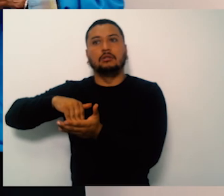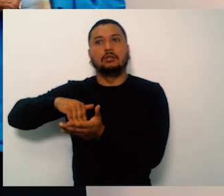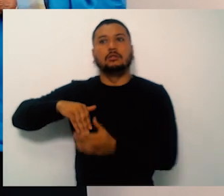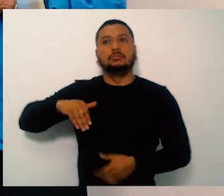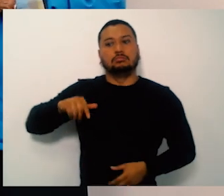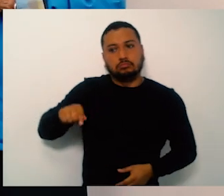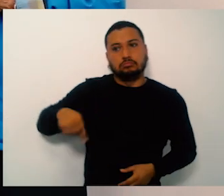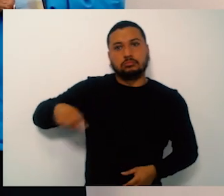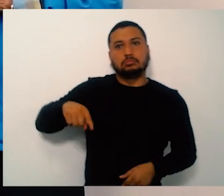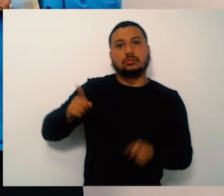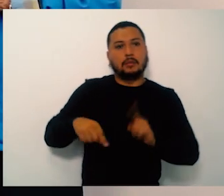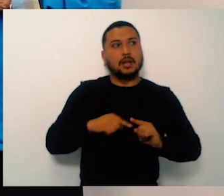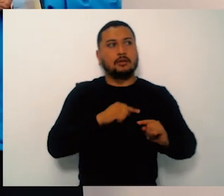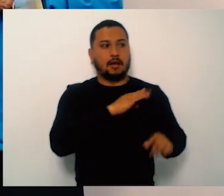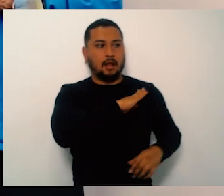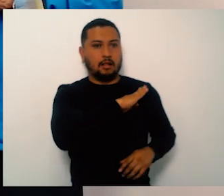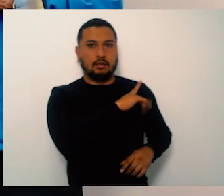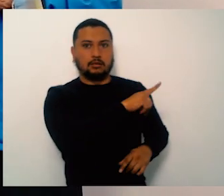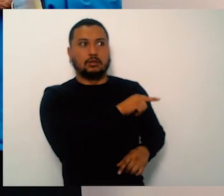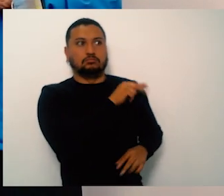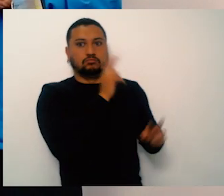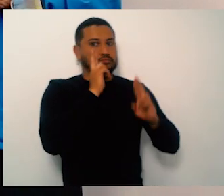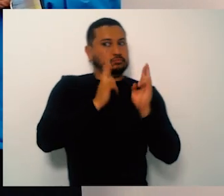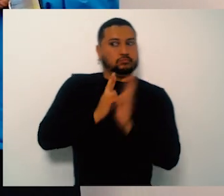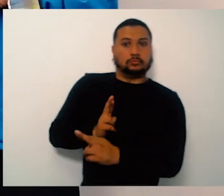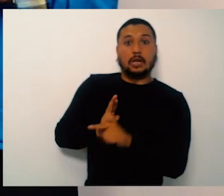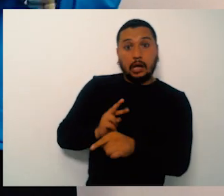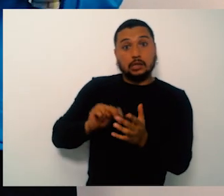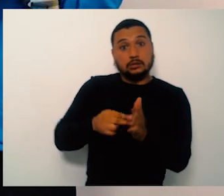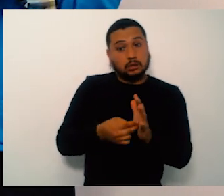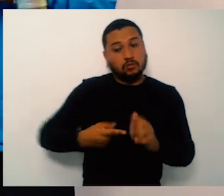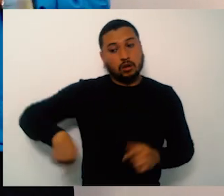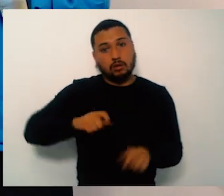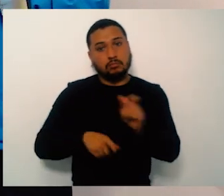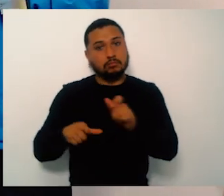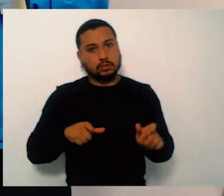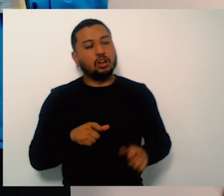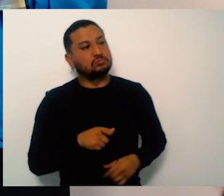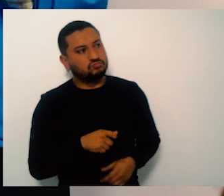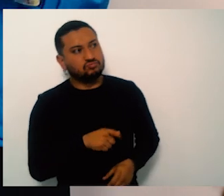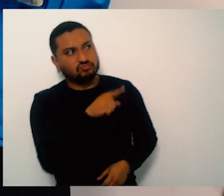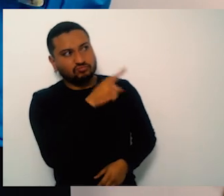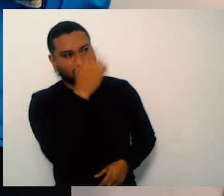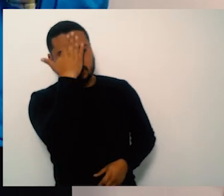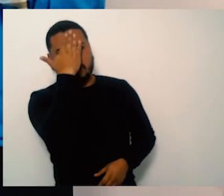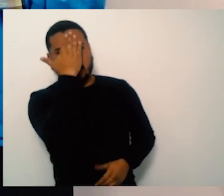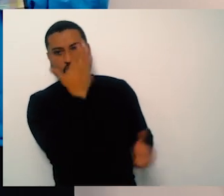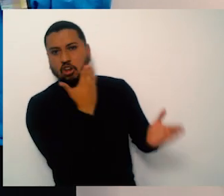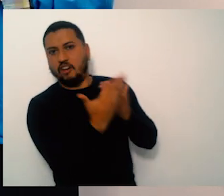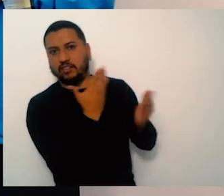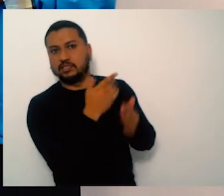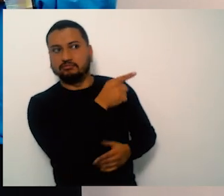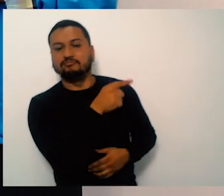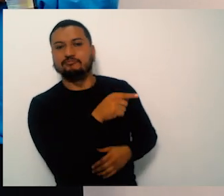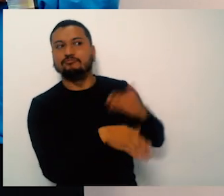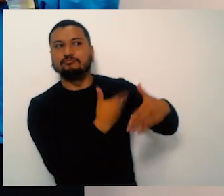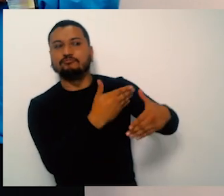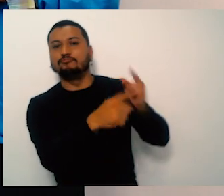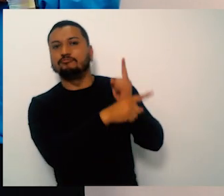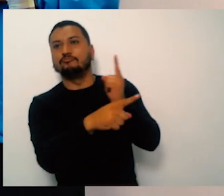que me toque hacer una fila y que estoy un poquitico delicado de salud pues creo que no es justo. Y en eso sí creo que